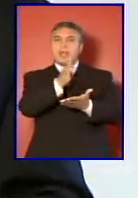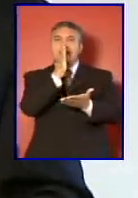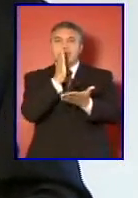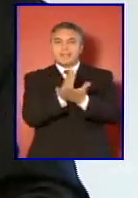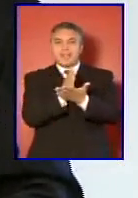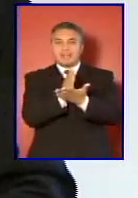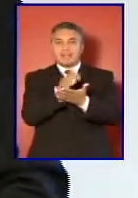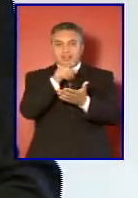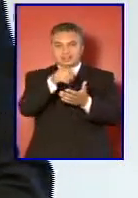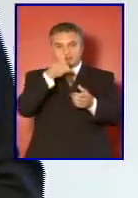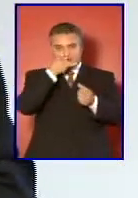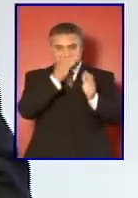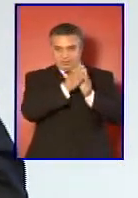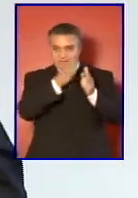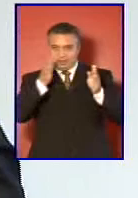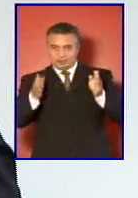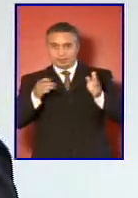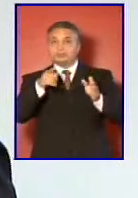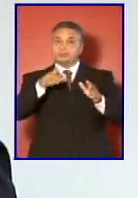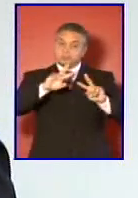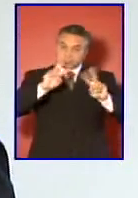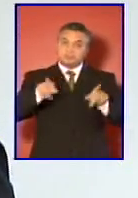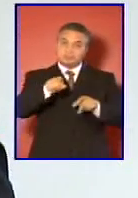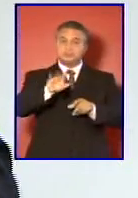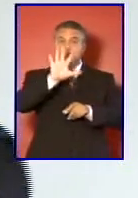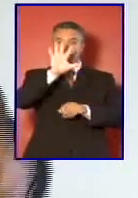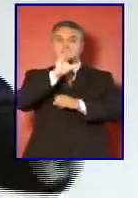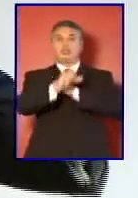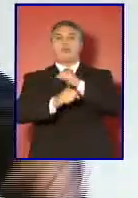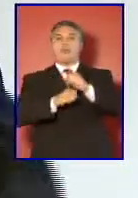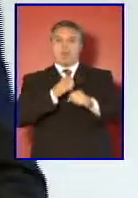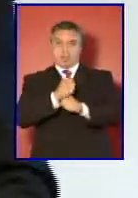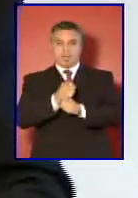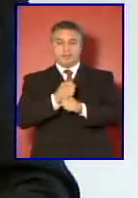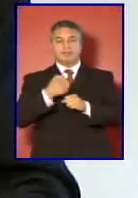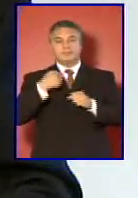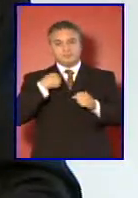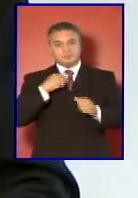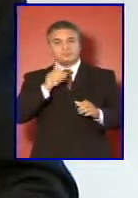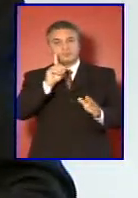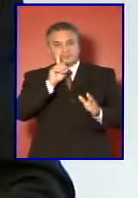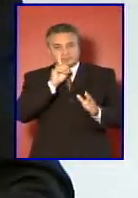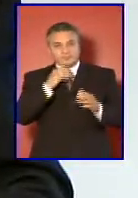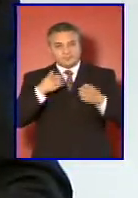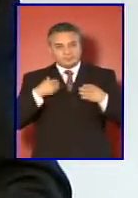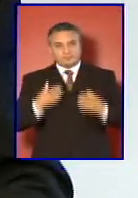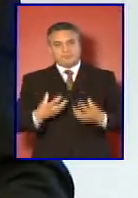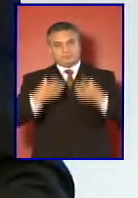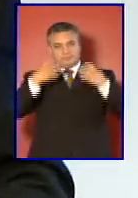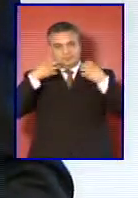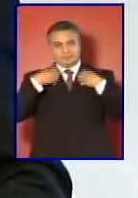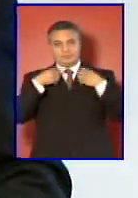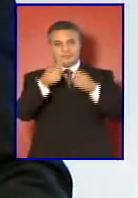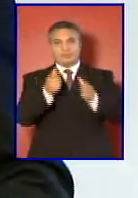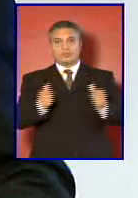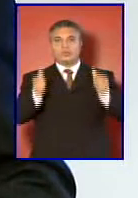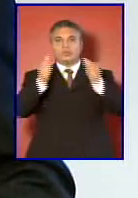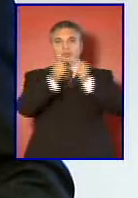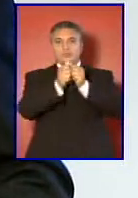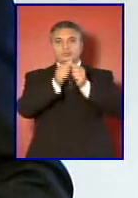lapso, esto es, 5 años. Nos correspondió, junto al